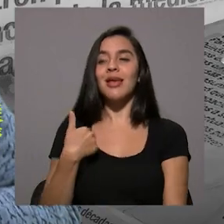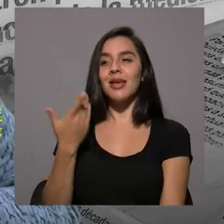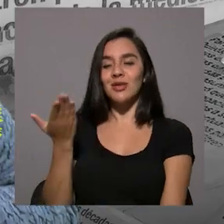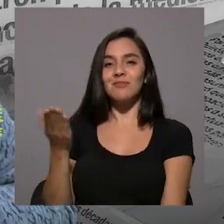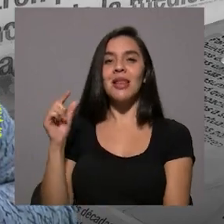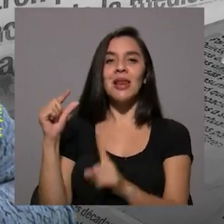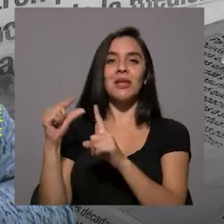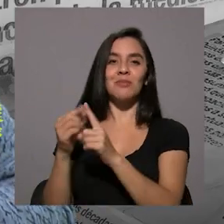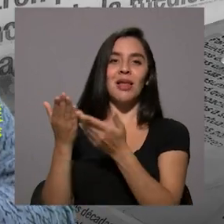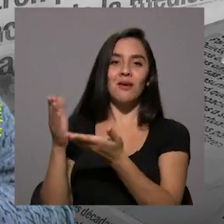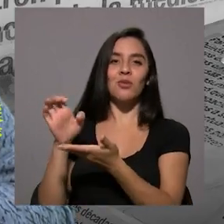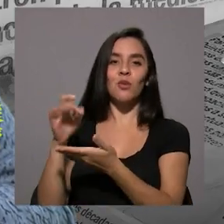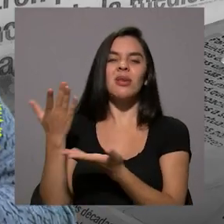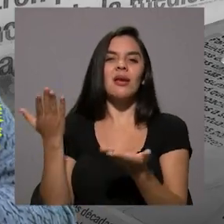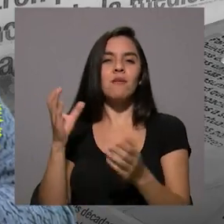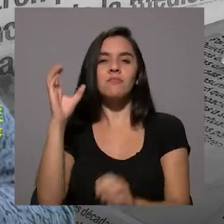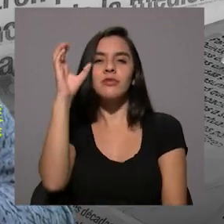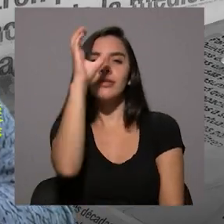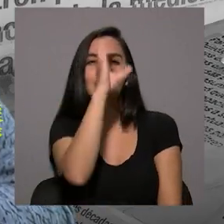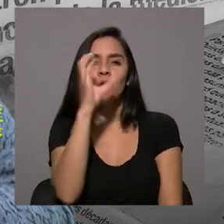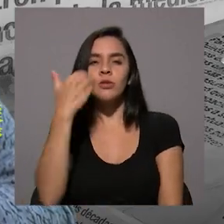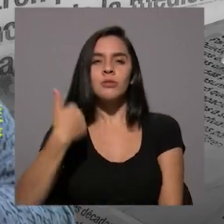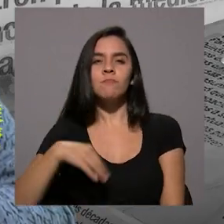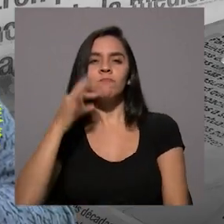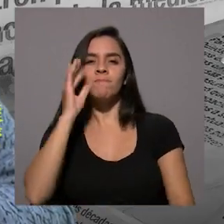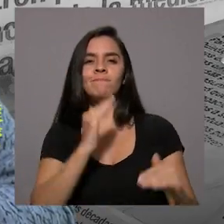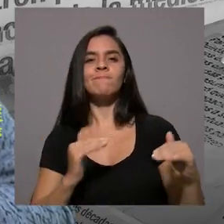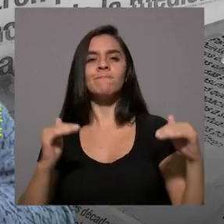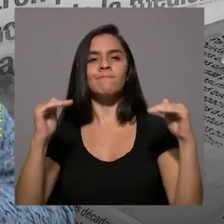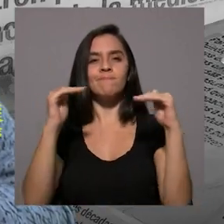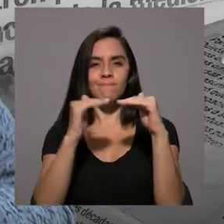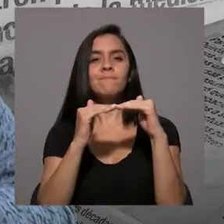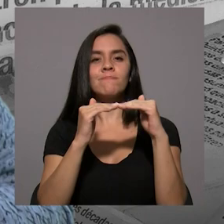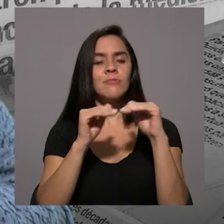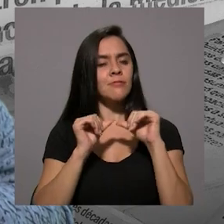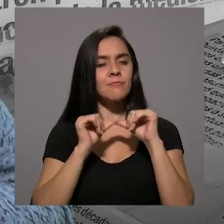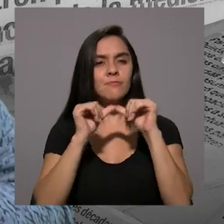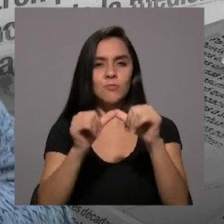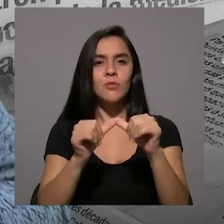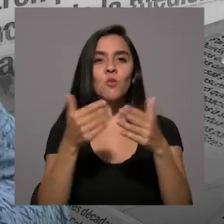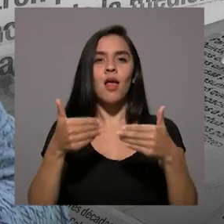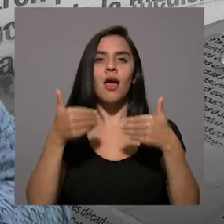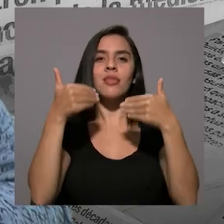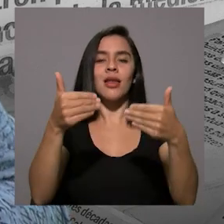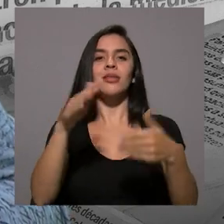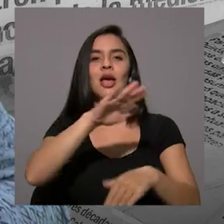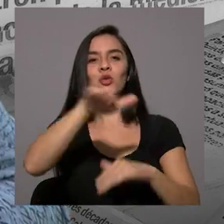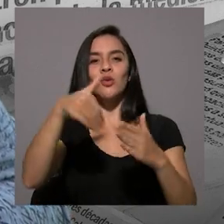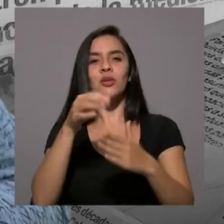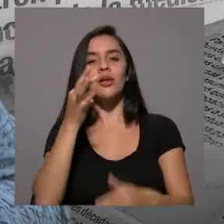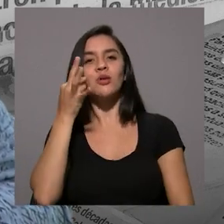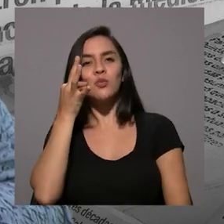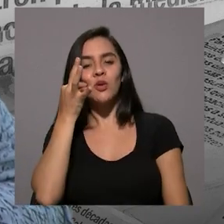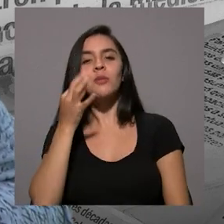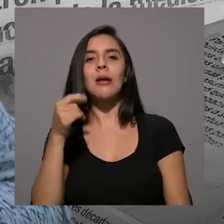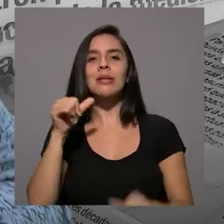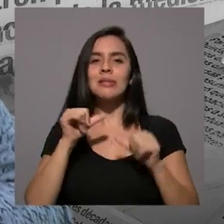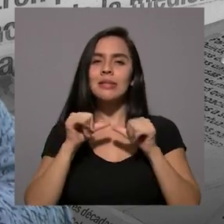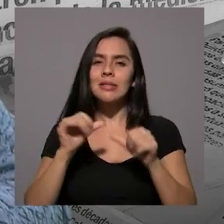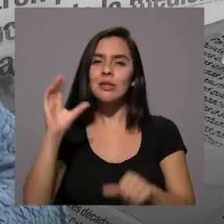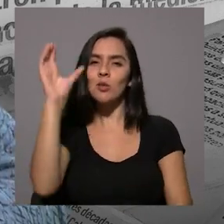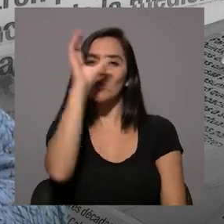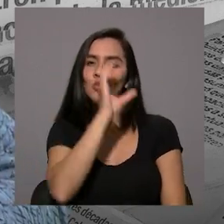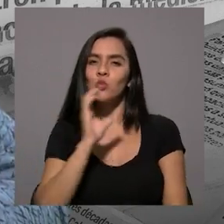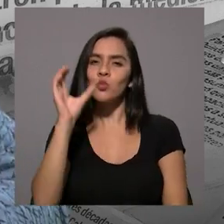quedo con las palabras de Eugenia. La búsqueda de la paridad la seguimos buscando. Pues adelante a todas las mujeres para seguir